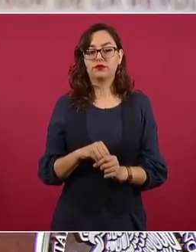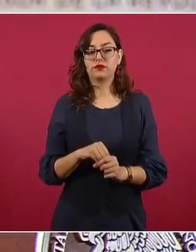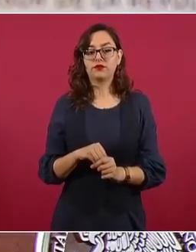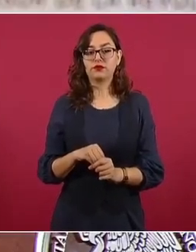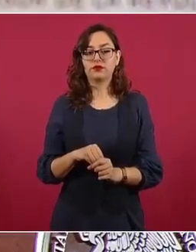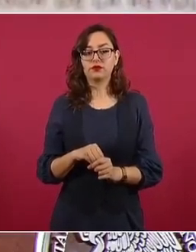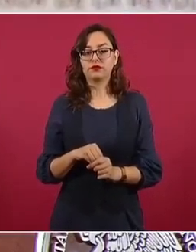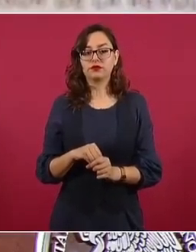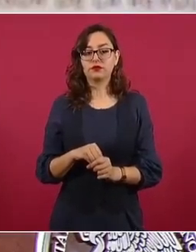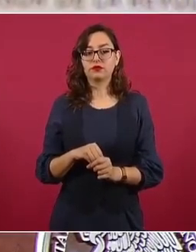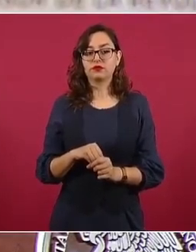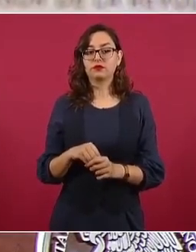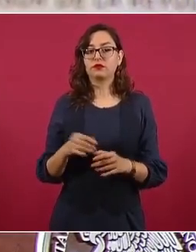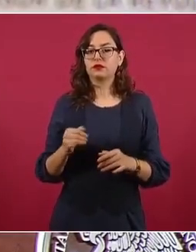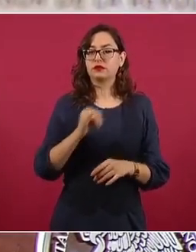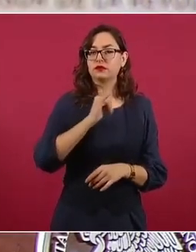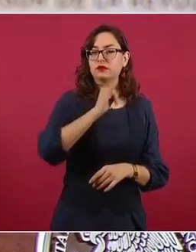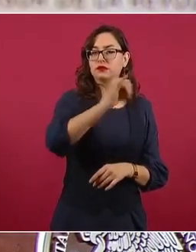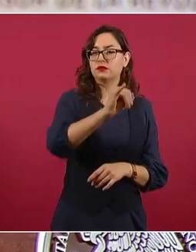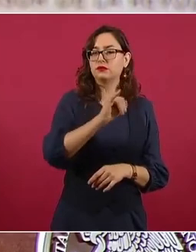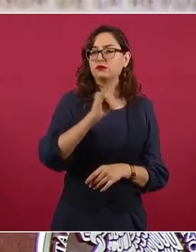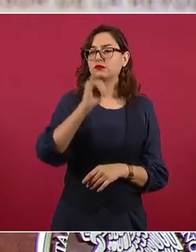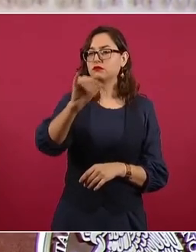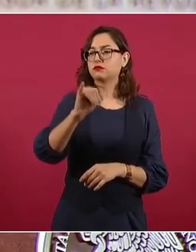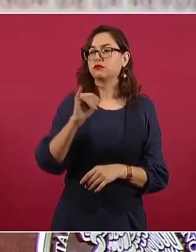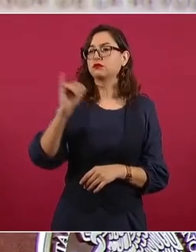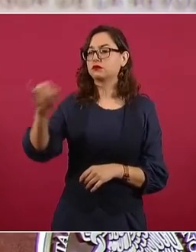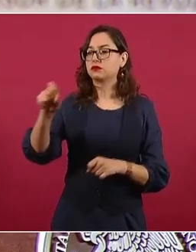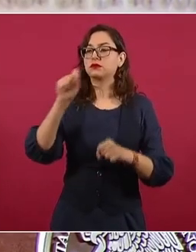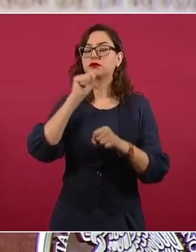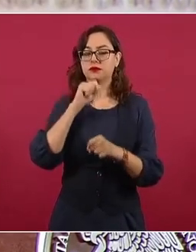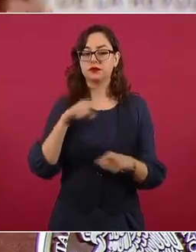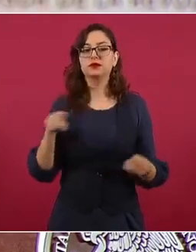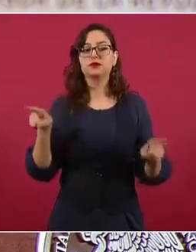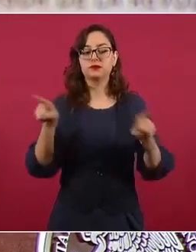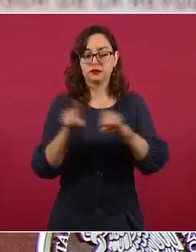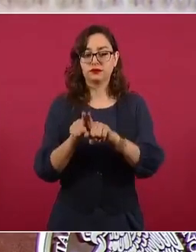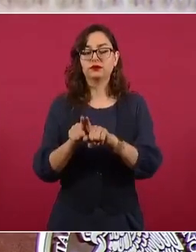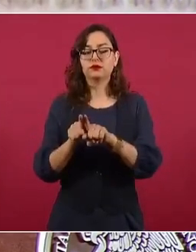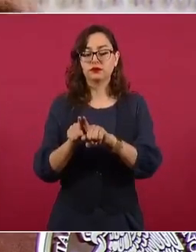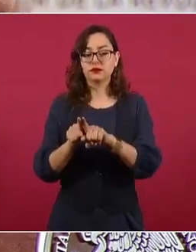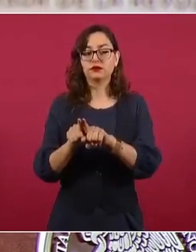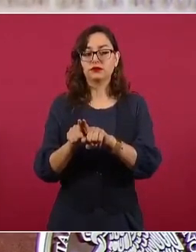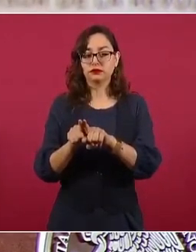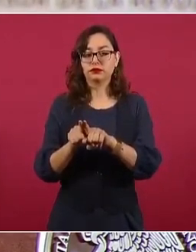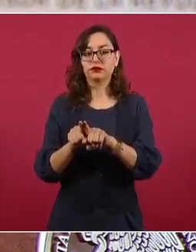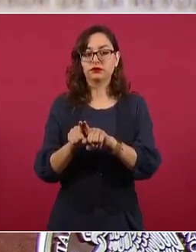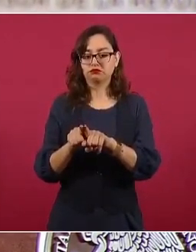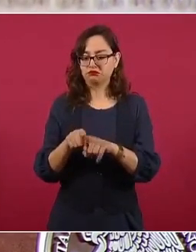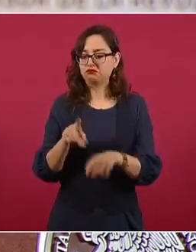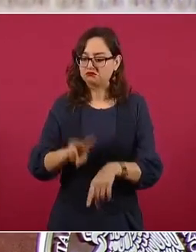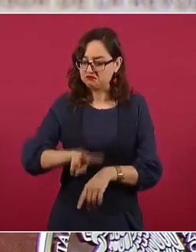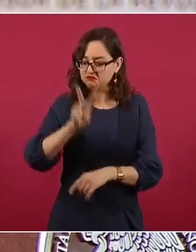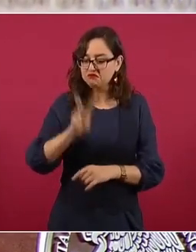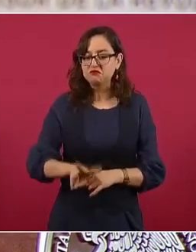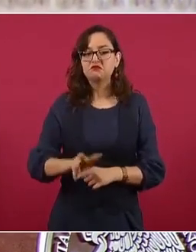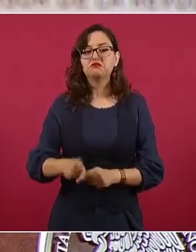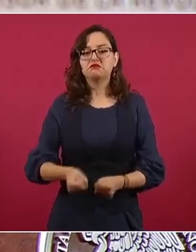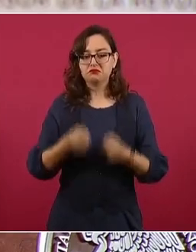la última milla y se va a garantizar